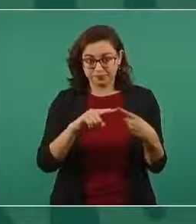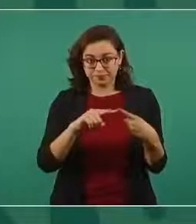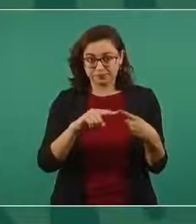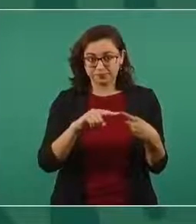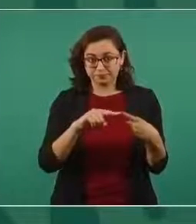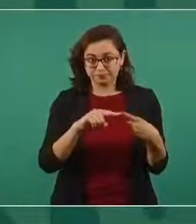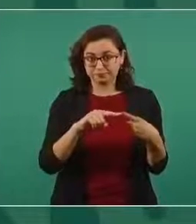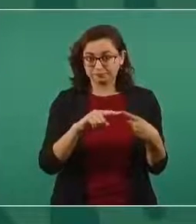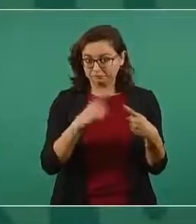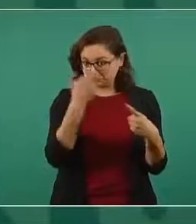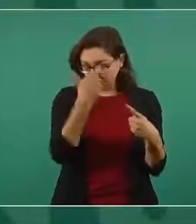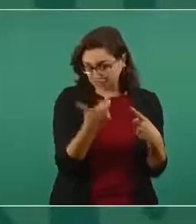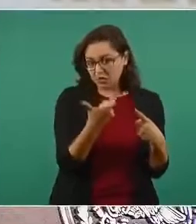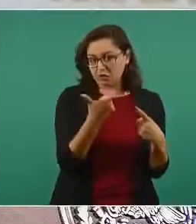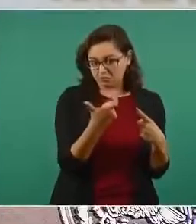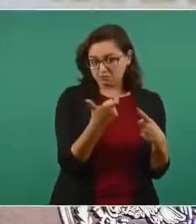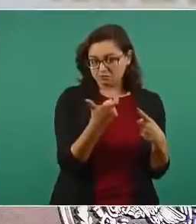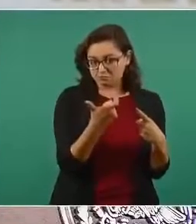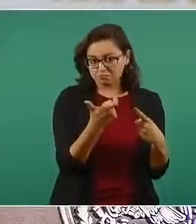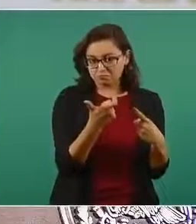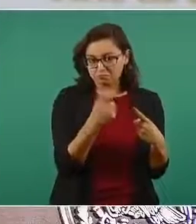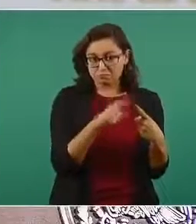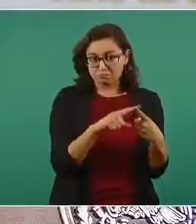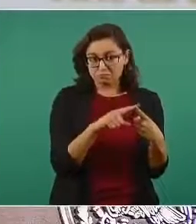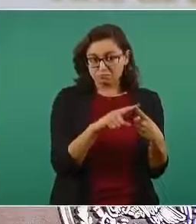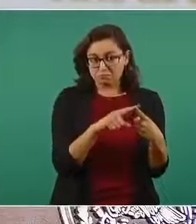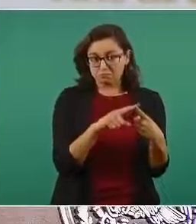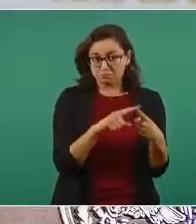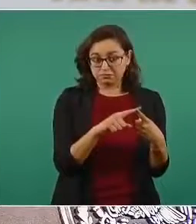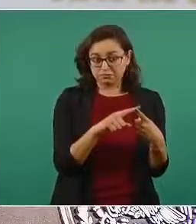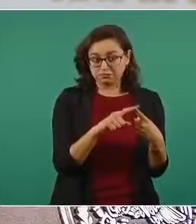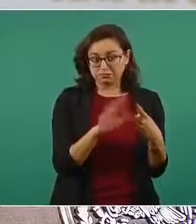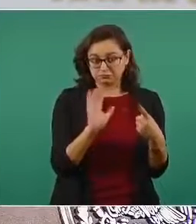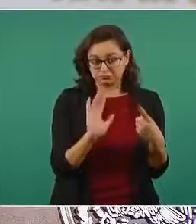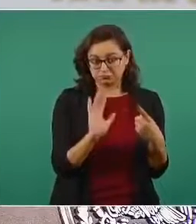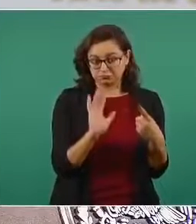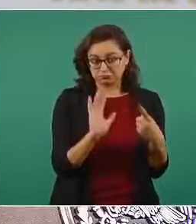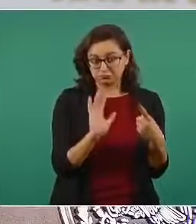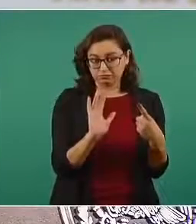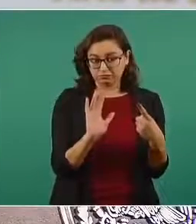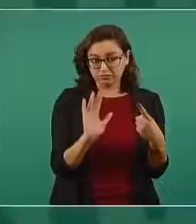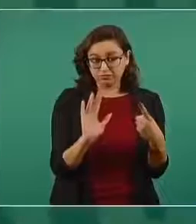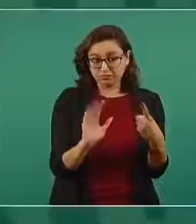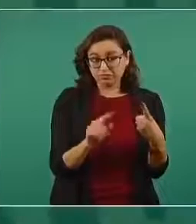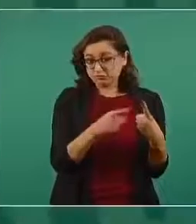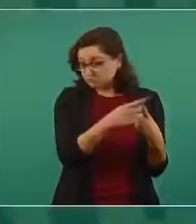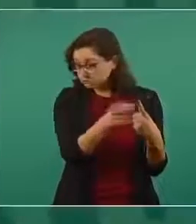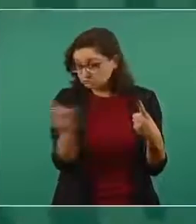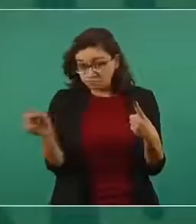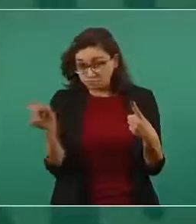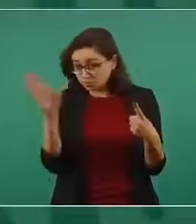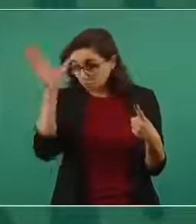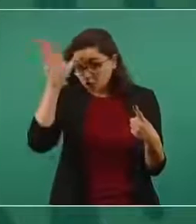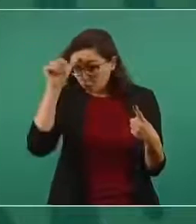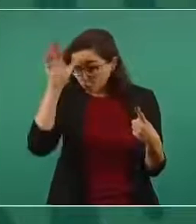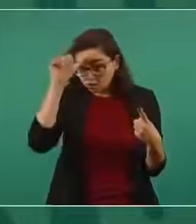significaba una cantidad pero les dije tiene que haber consenso